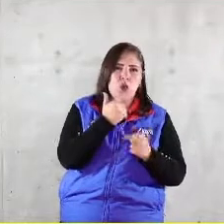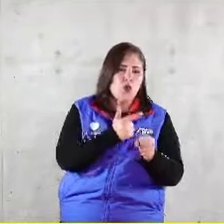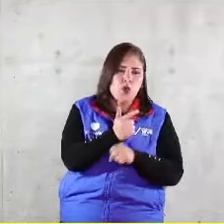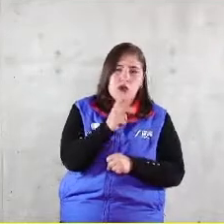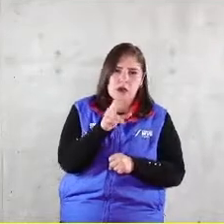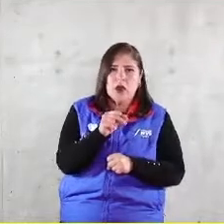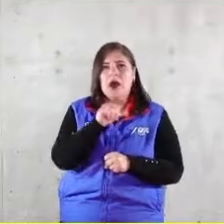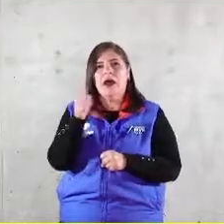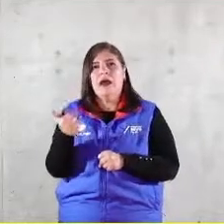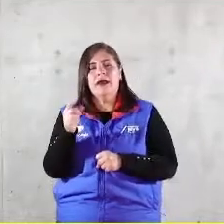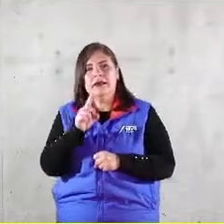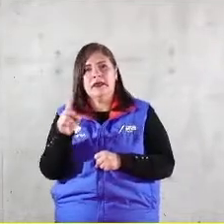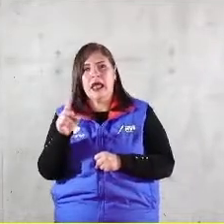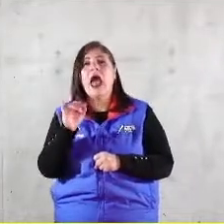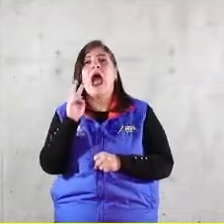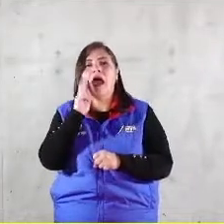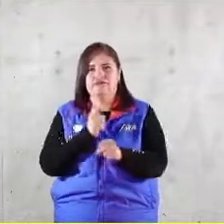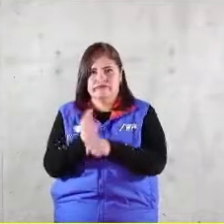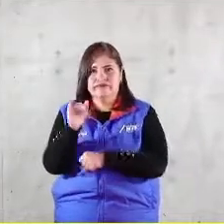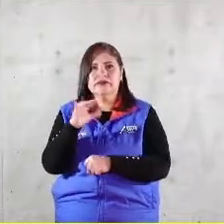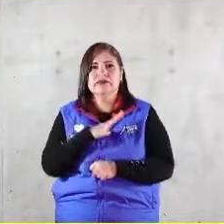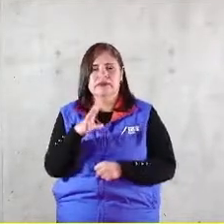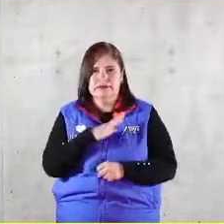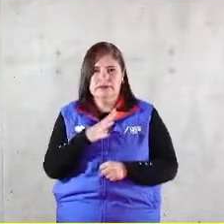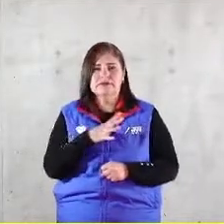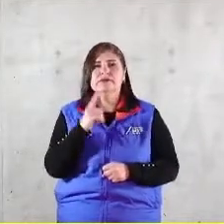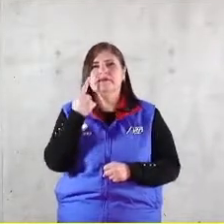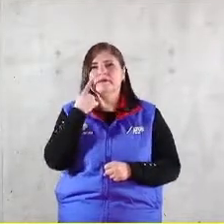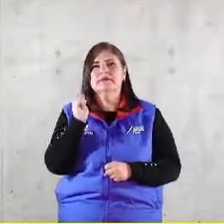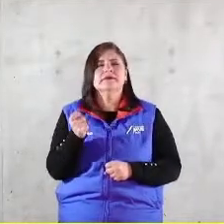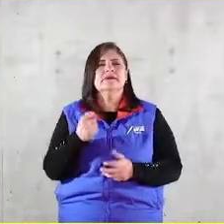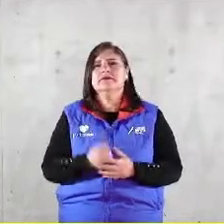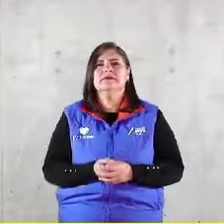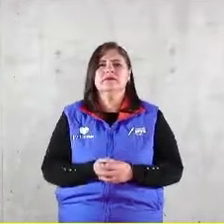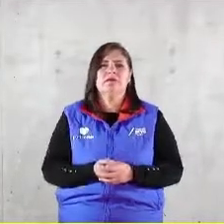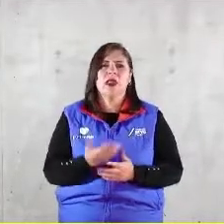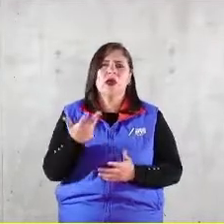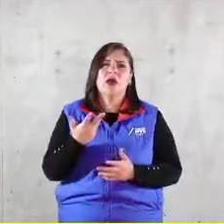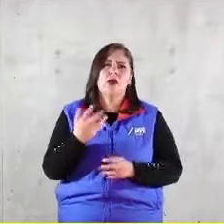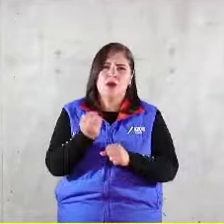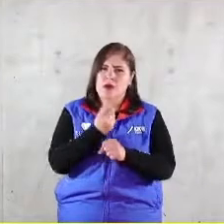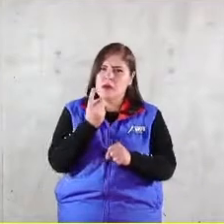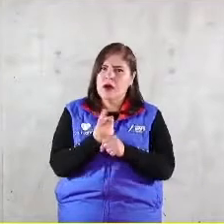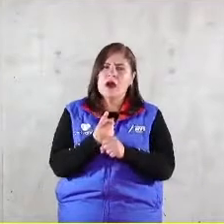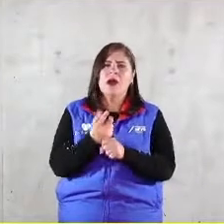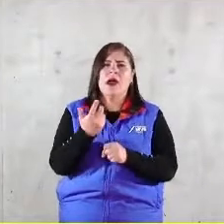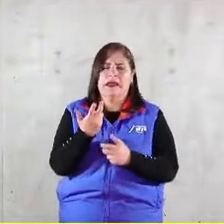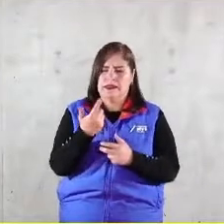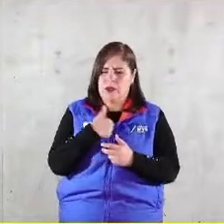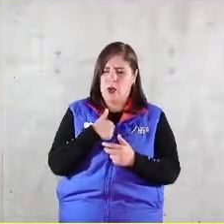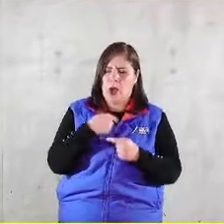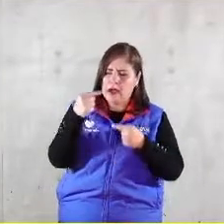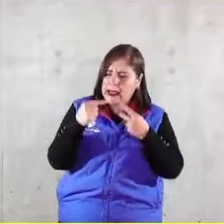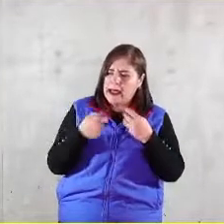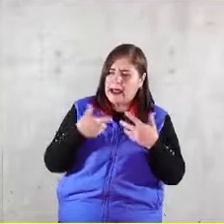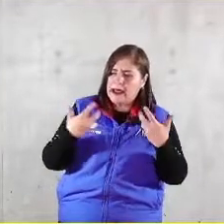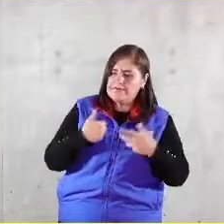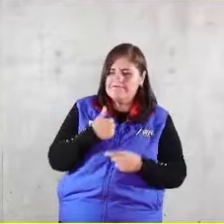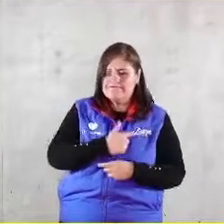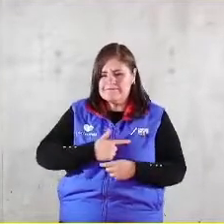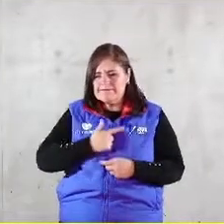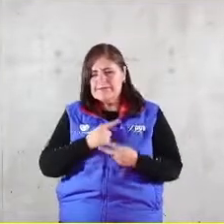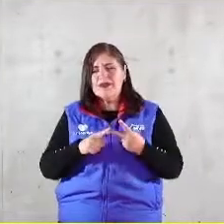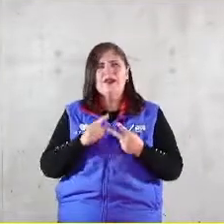derecha a los que respondieron sí encontrarlas. Y fíjense, por ejemplo, oportunidades de hacer lo que más disfruto, nivel de sentido y